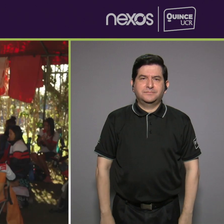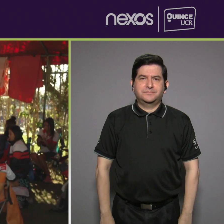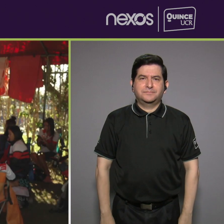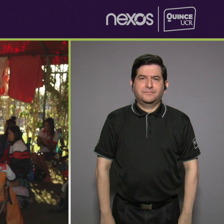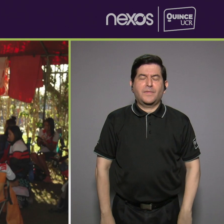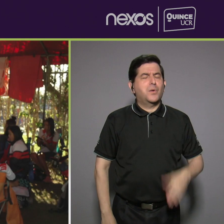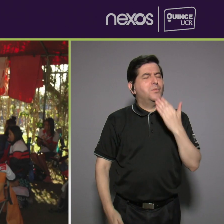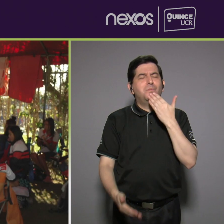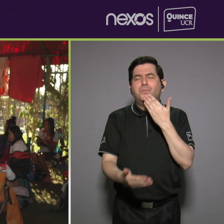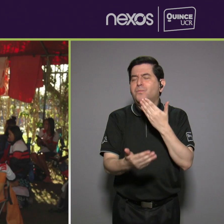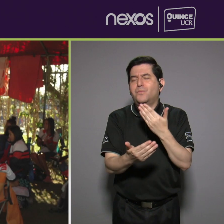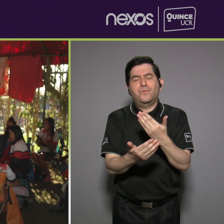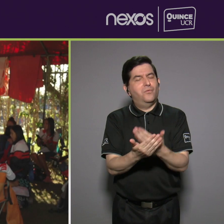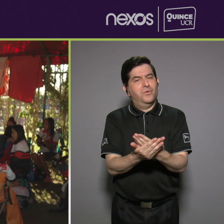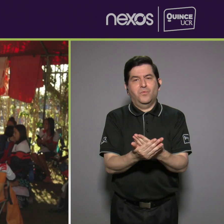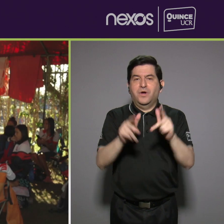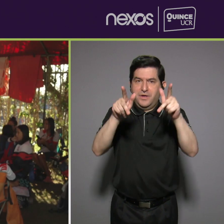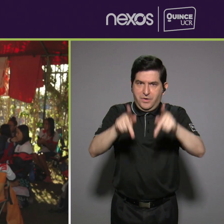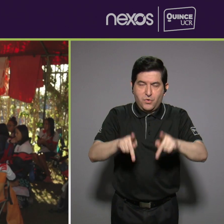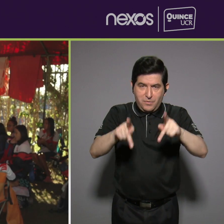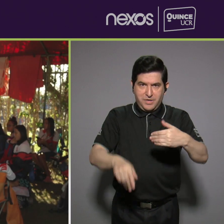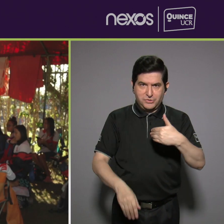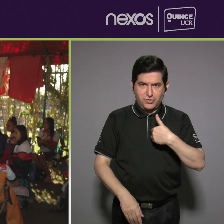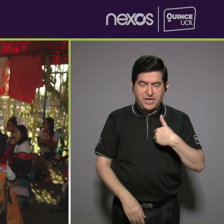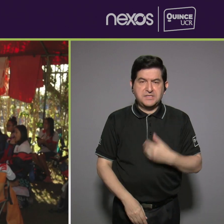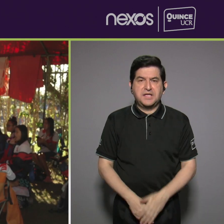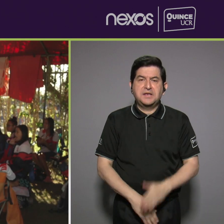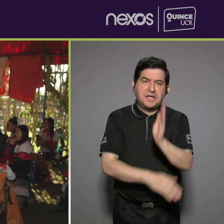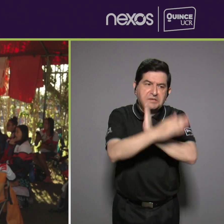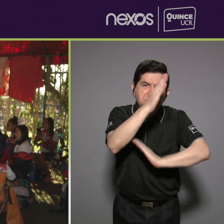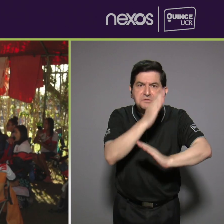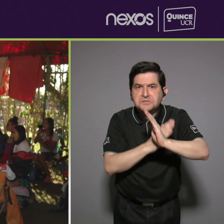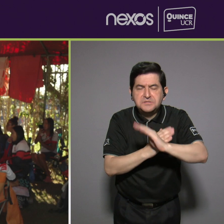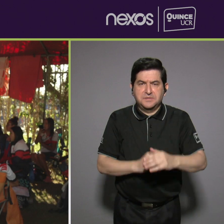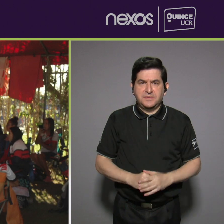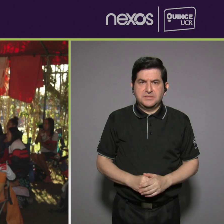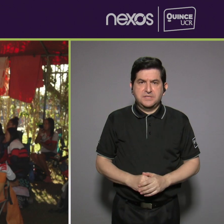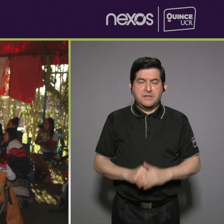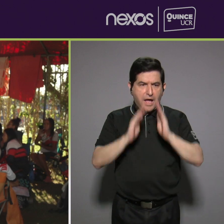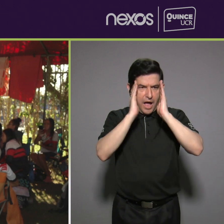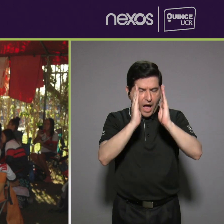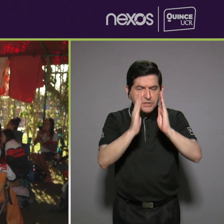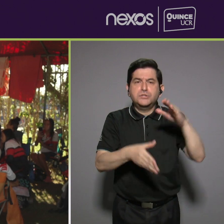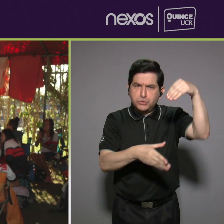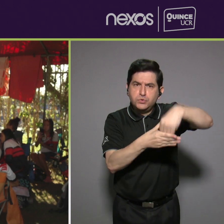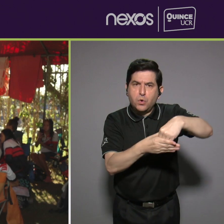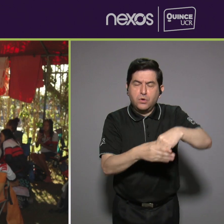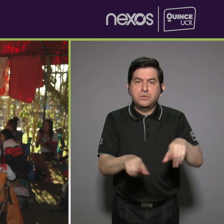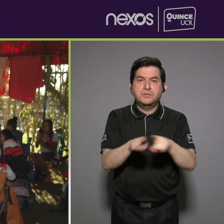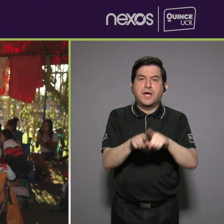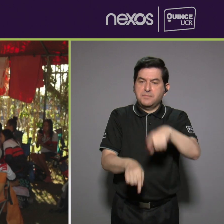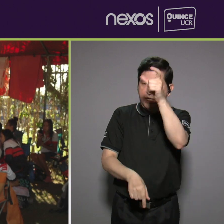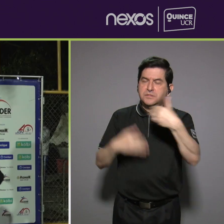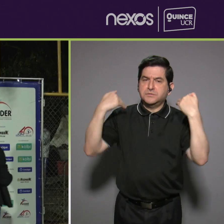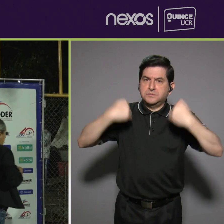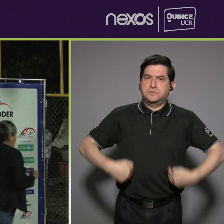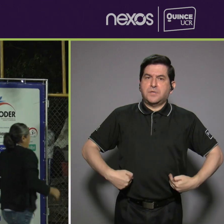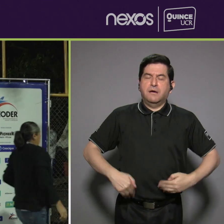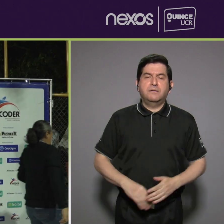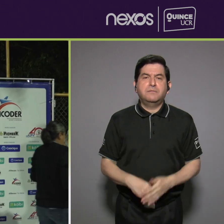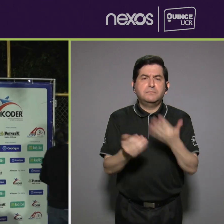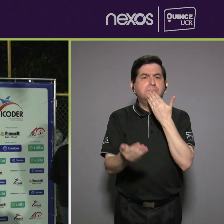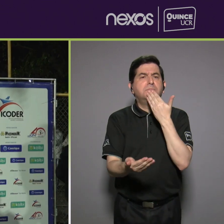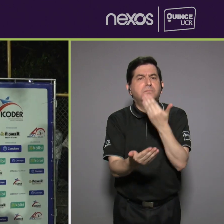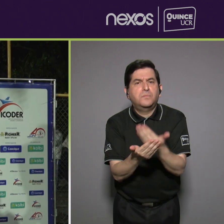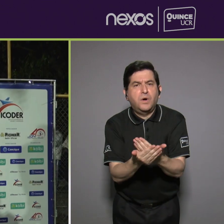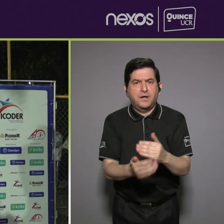Es muy bueno que las personas que tienen así tipo discapacidad, es bueno que los tomen en cuenta porque también son seres humanos, ¿verdad? Y es bueno